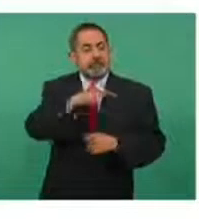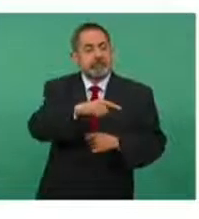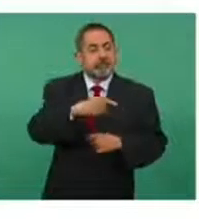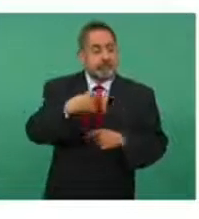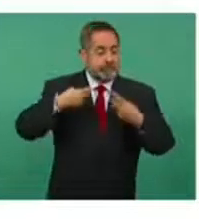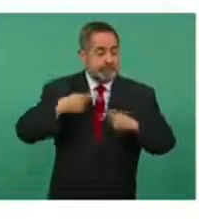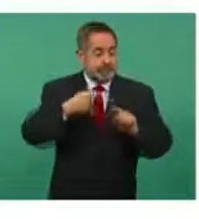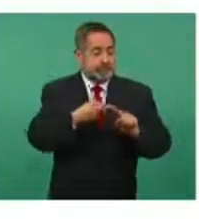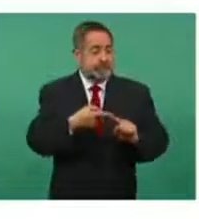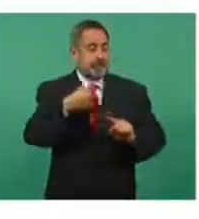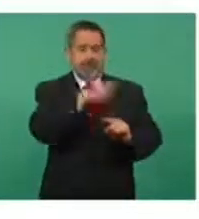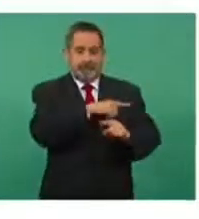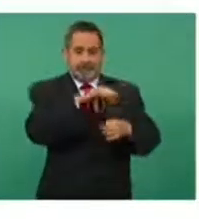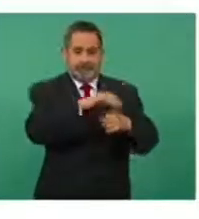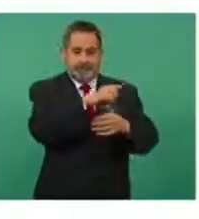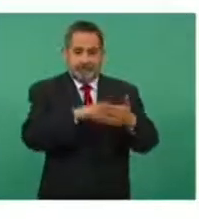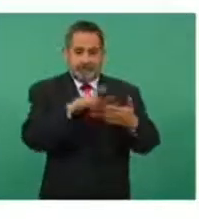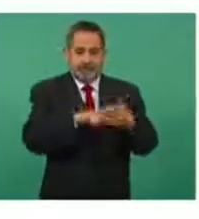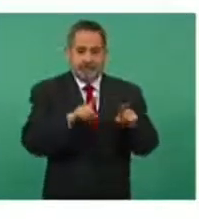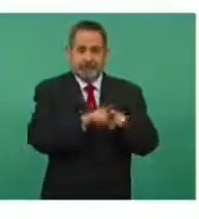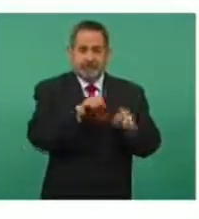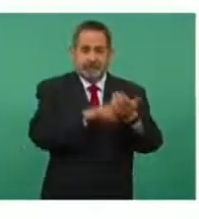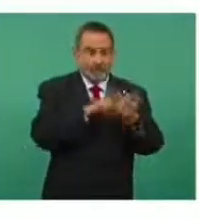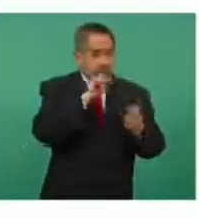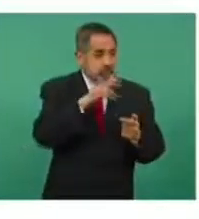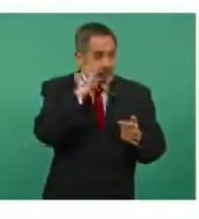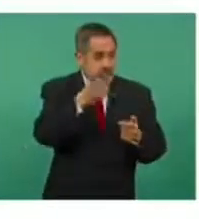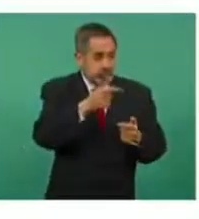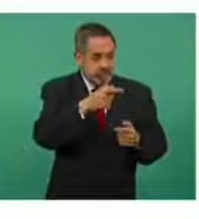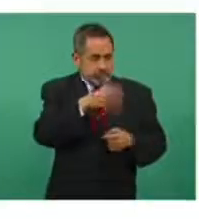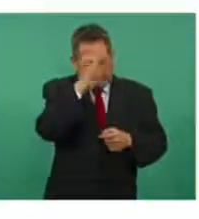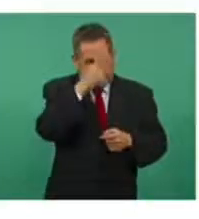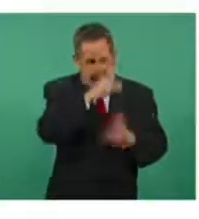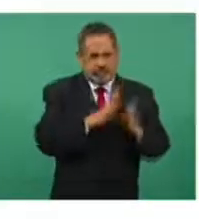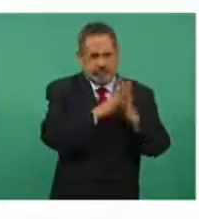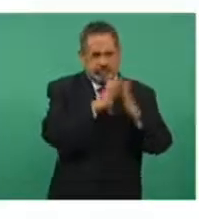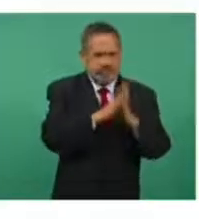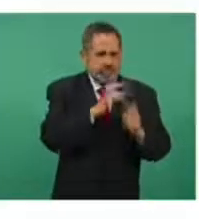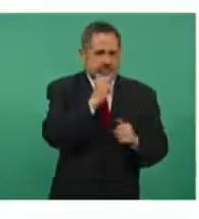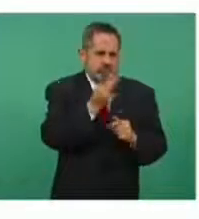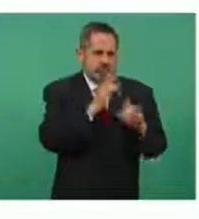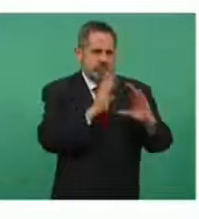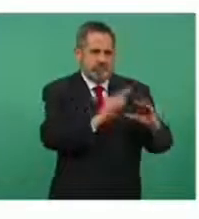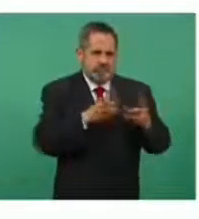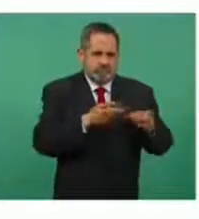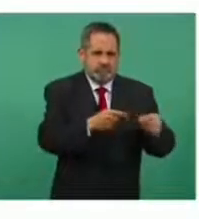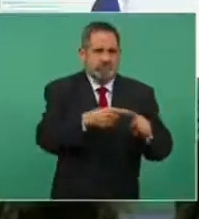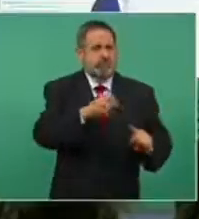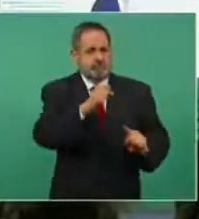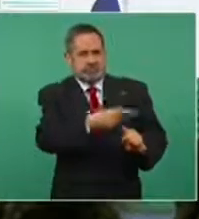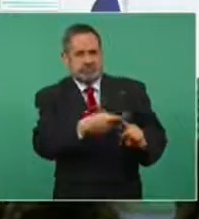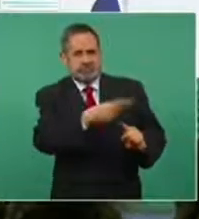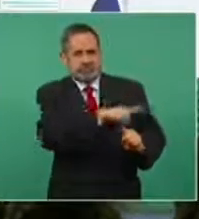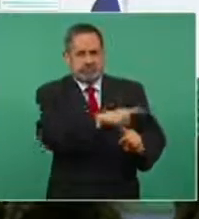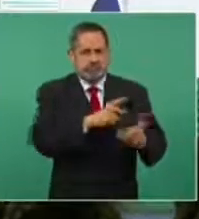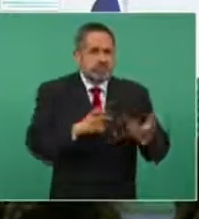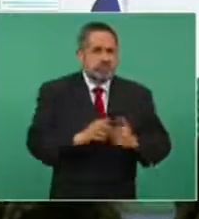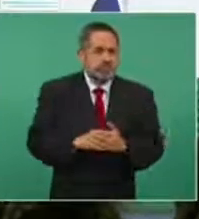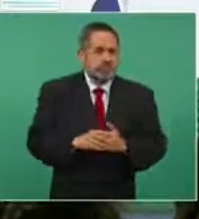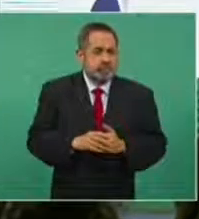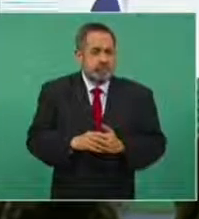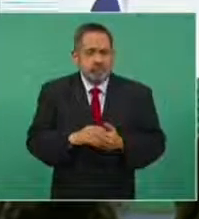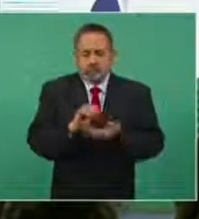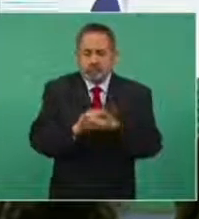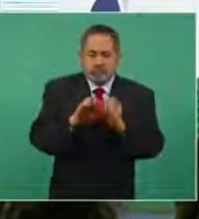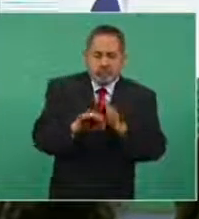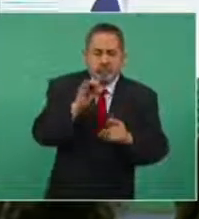a lo mejor quieren participar, ni sorteas ni